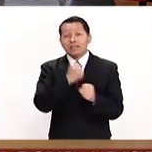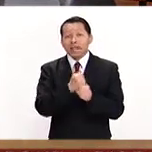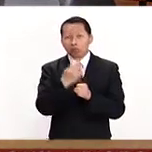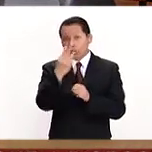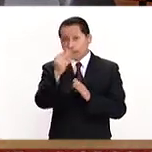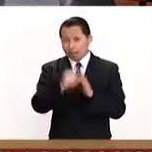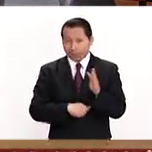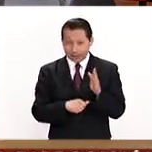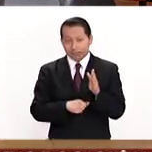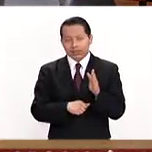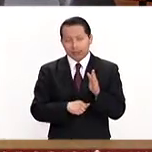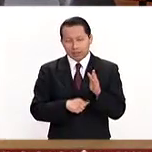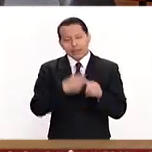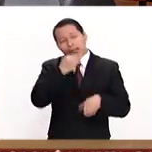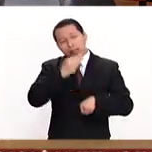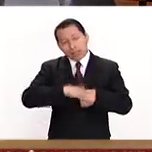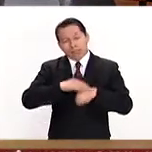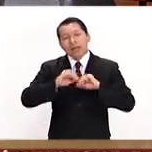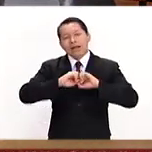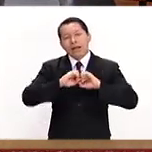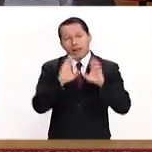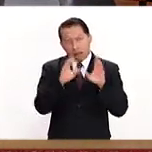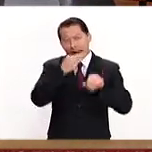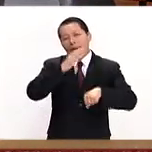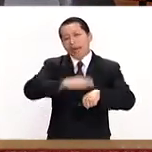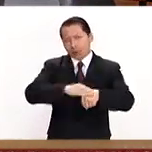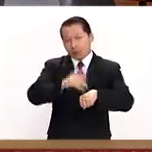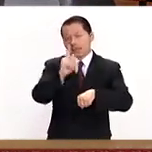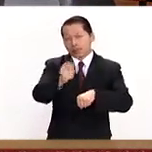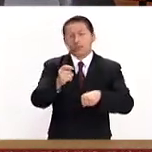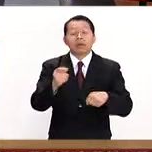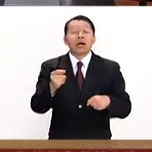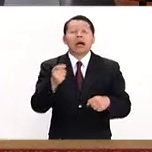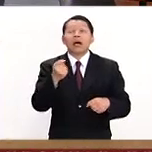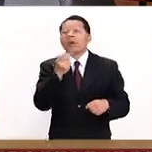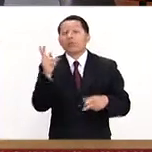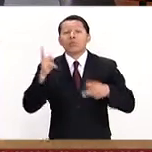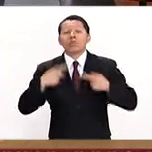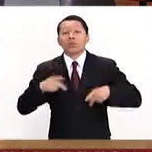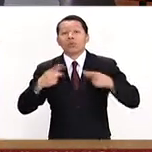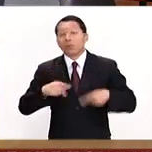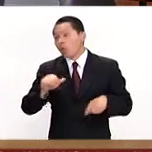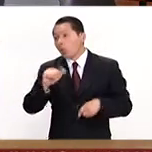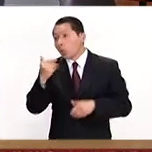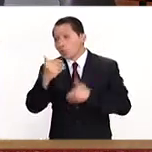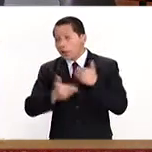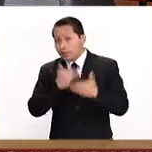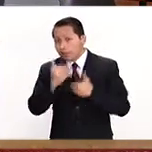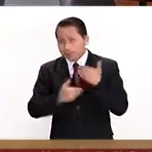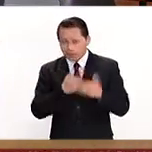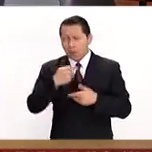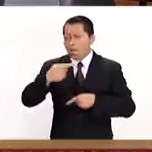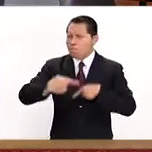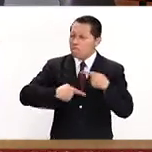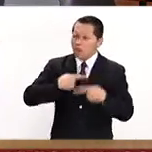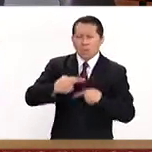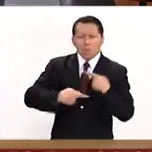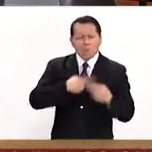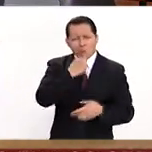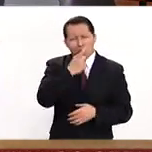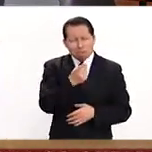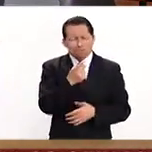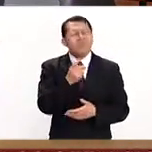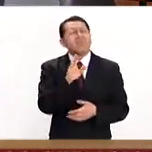Correcto. Sí, y aquí quiero hacer una aclaración ¿por qué? Porque muchas personas que cursaron estudios en otros servicios nos preguntan, oiga,